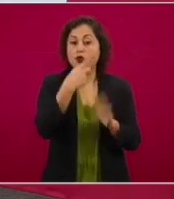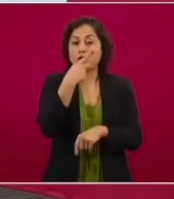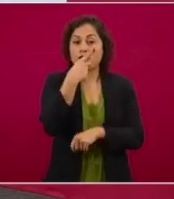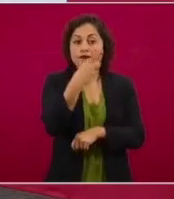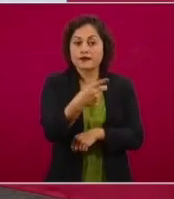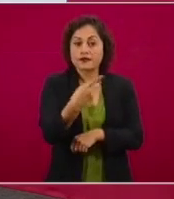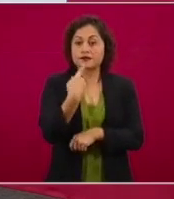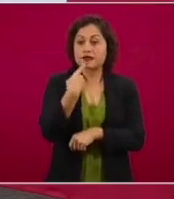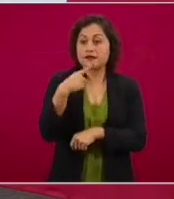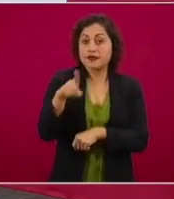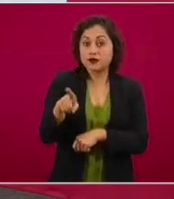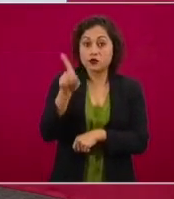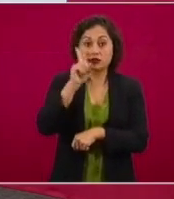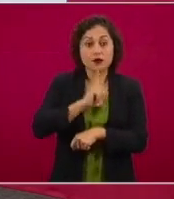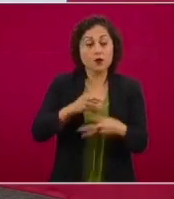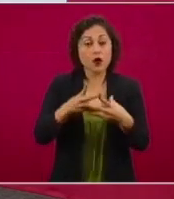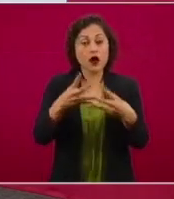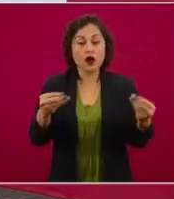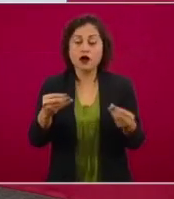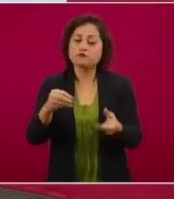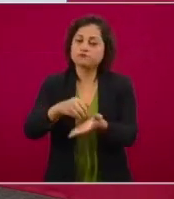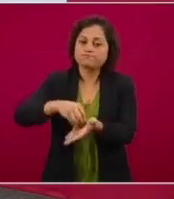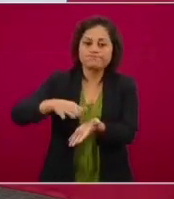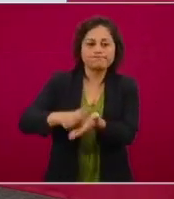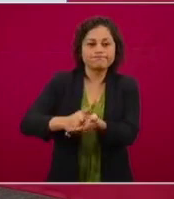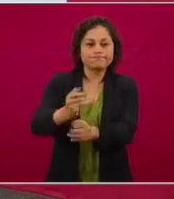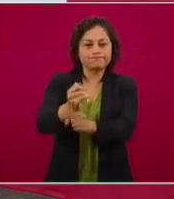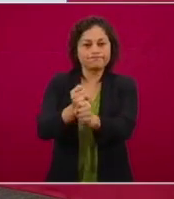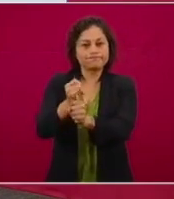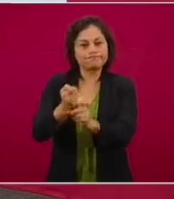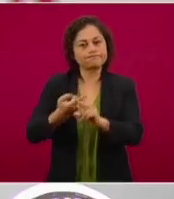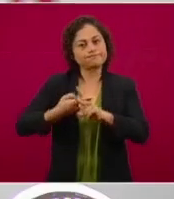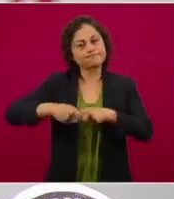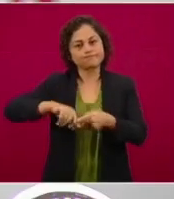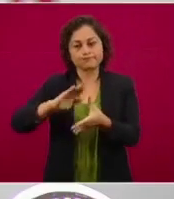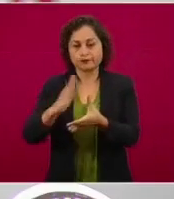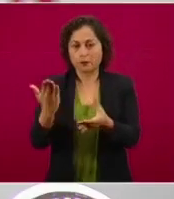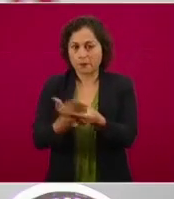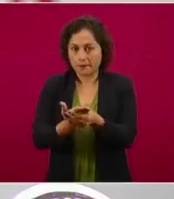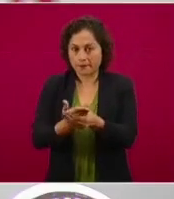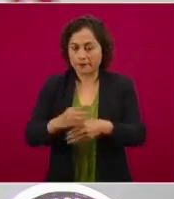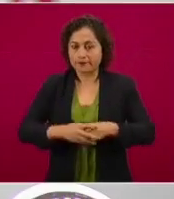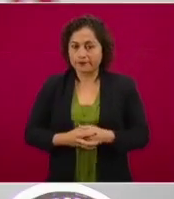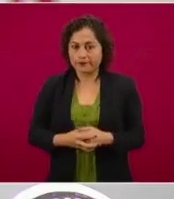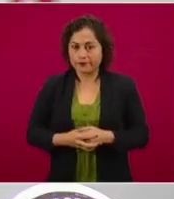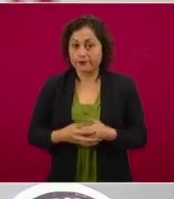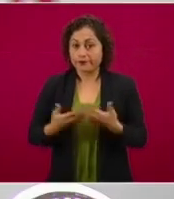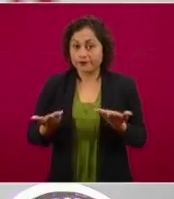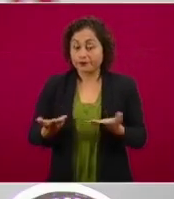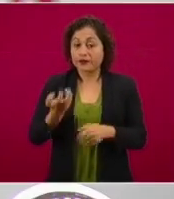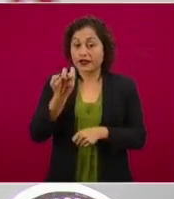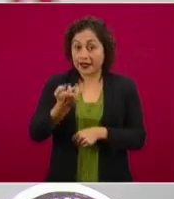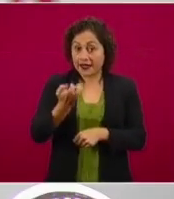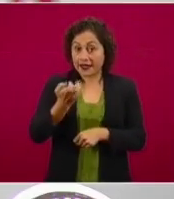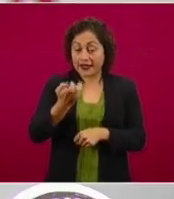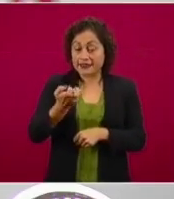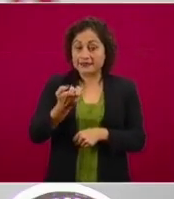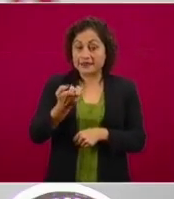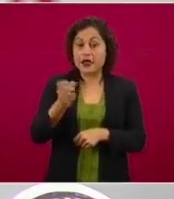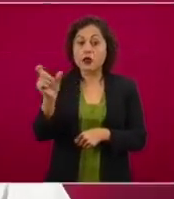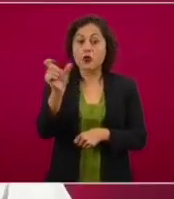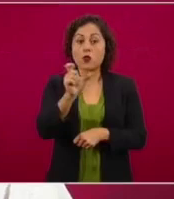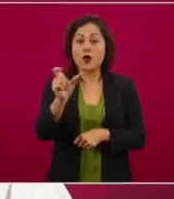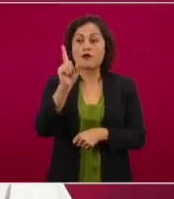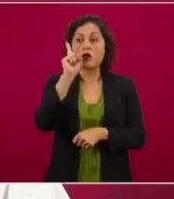carpeta de investigación, se asume que existe un delito. Este es el único lugar en el mundo que inmediatamente a la hora